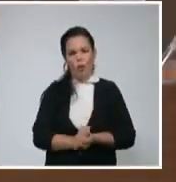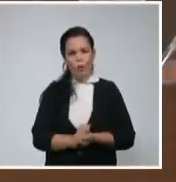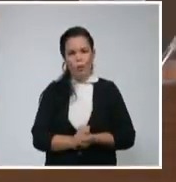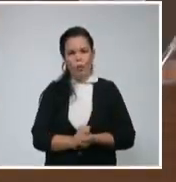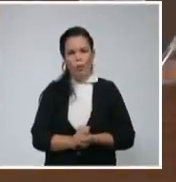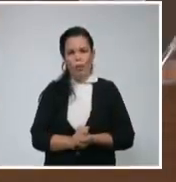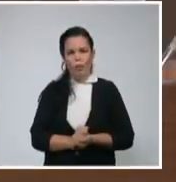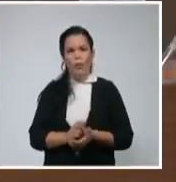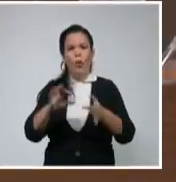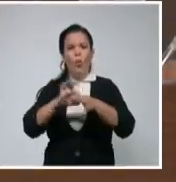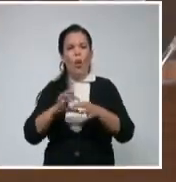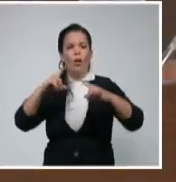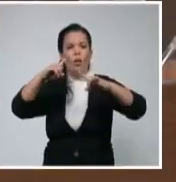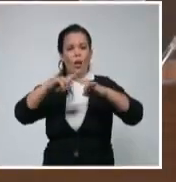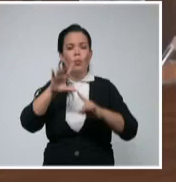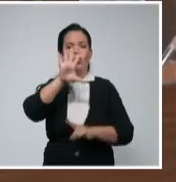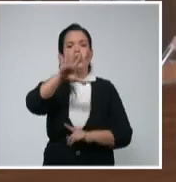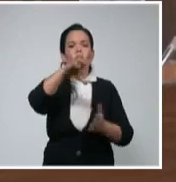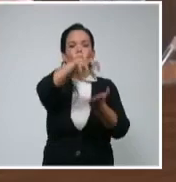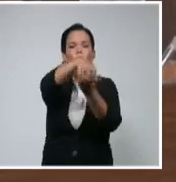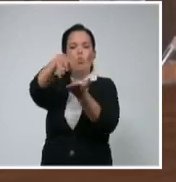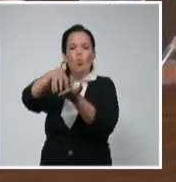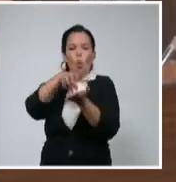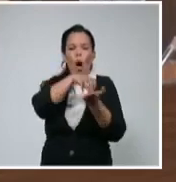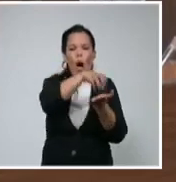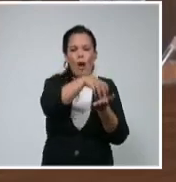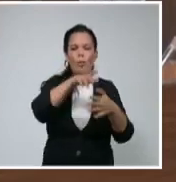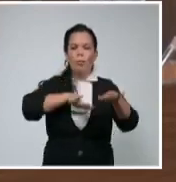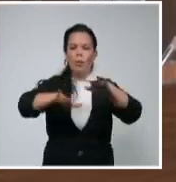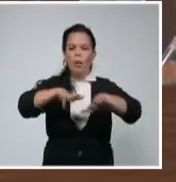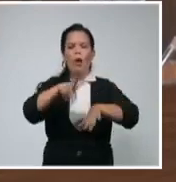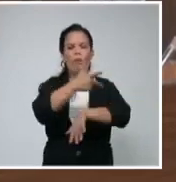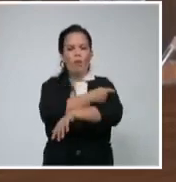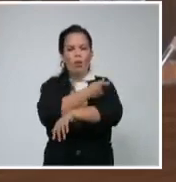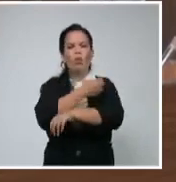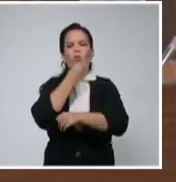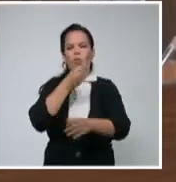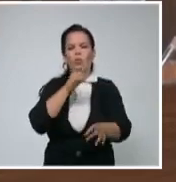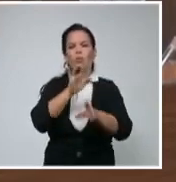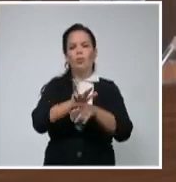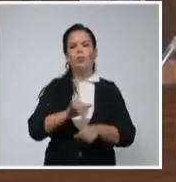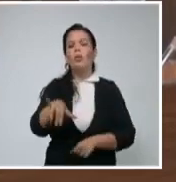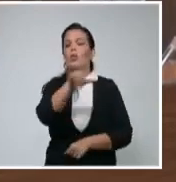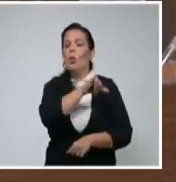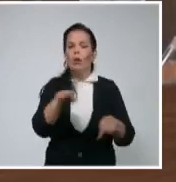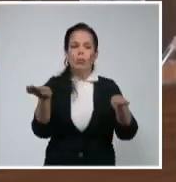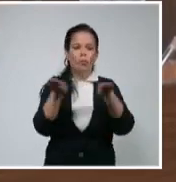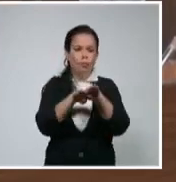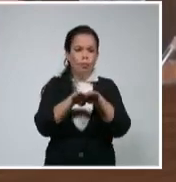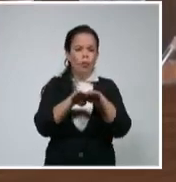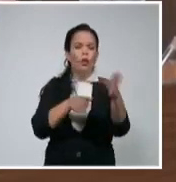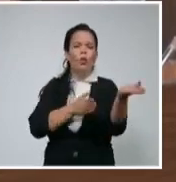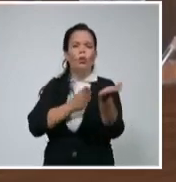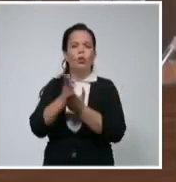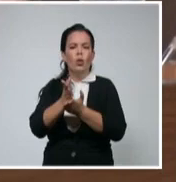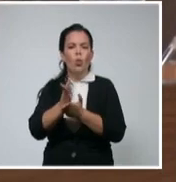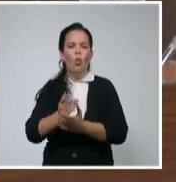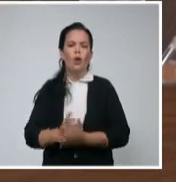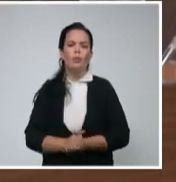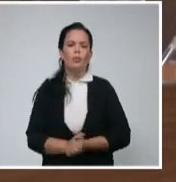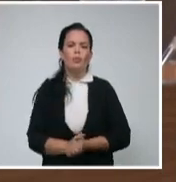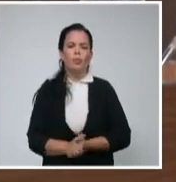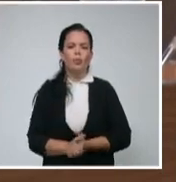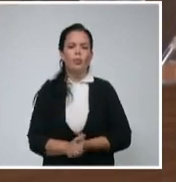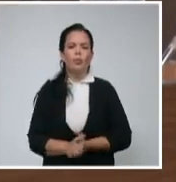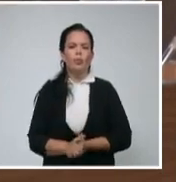en Guantánamo. Y estamos en paralelo, bueno, diseñando también las intervenciones que en este caso nos